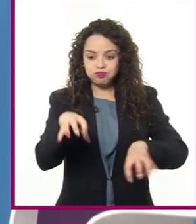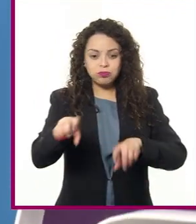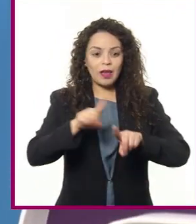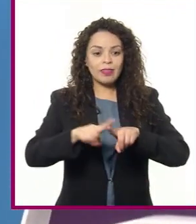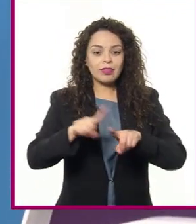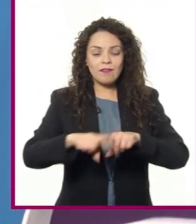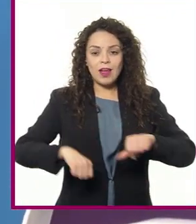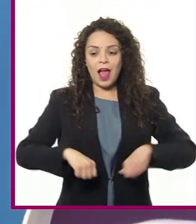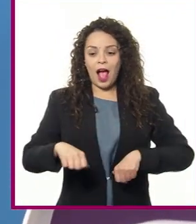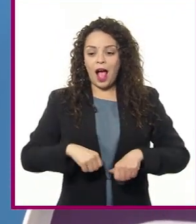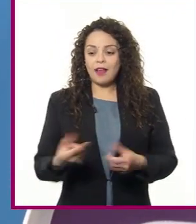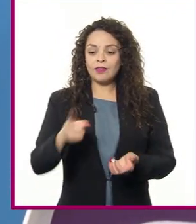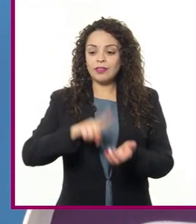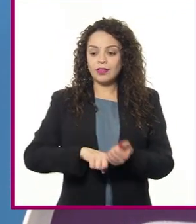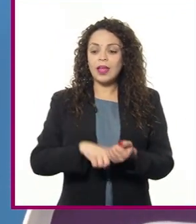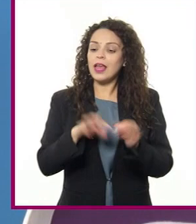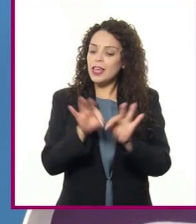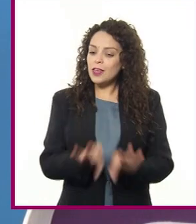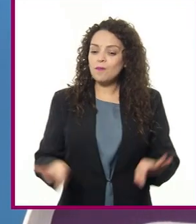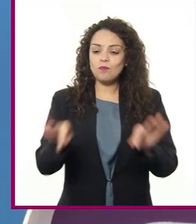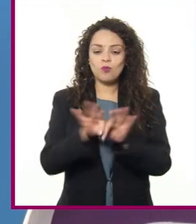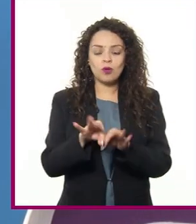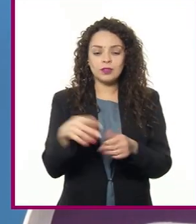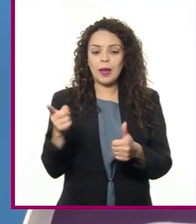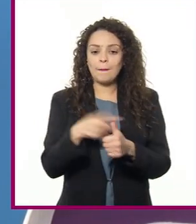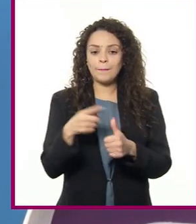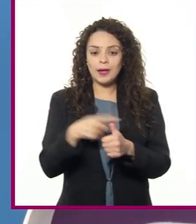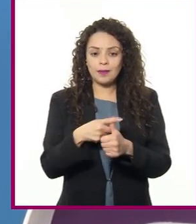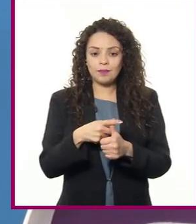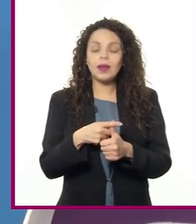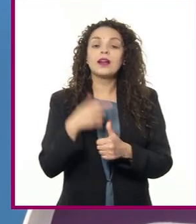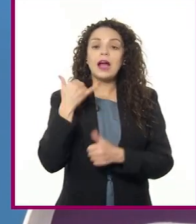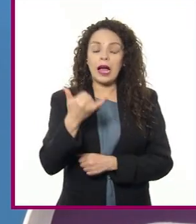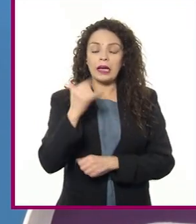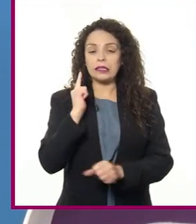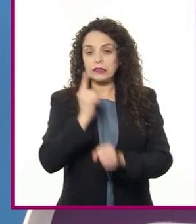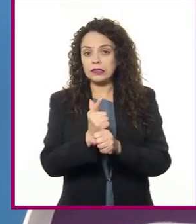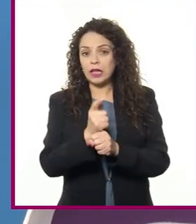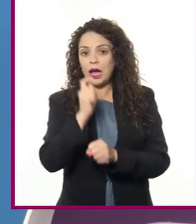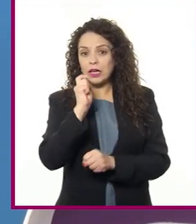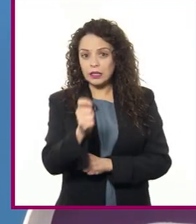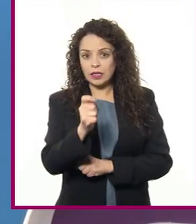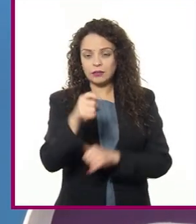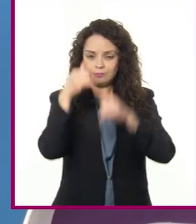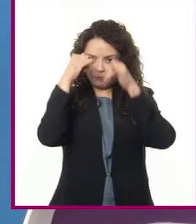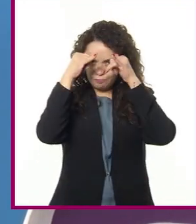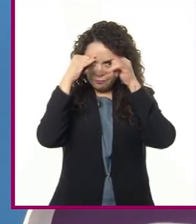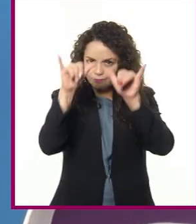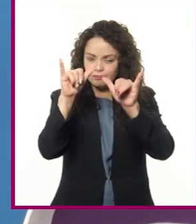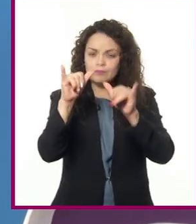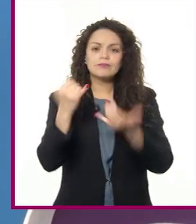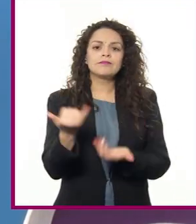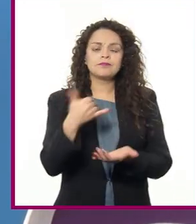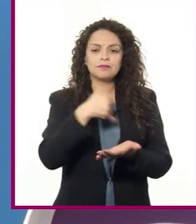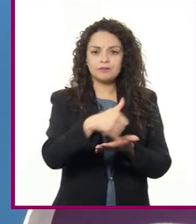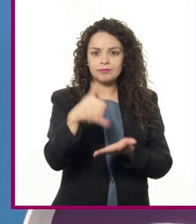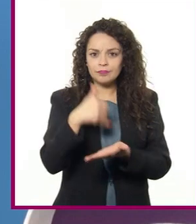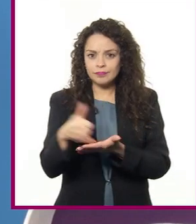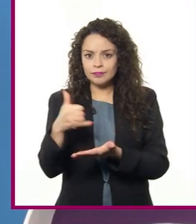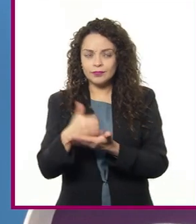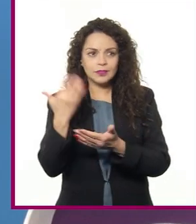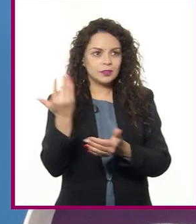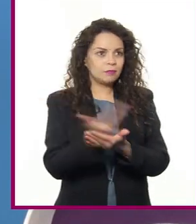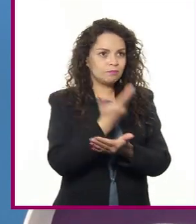actividades económicas primarias, además de identificar la producción agrícola, ganadera, pesquera y forestal en